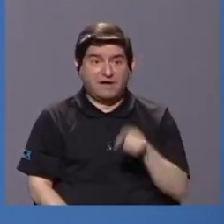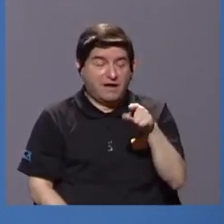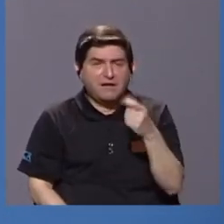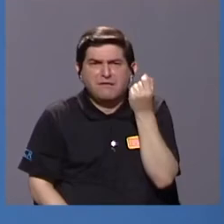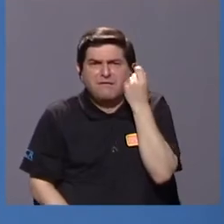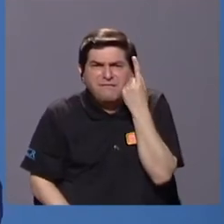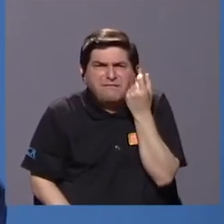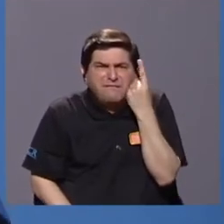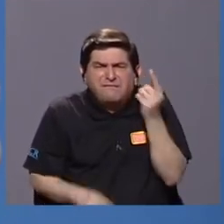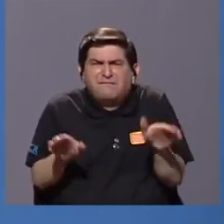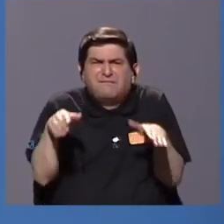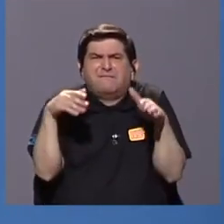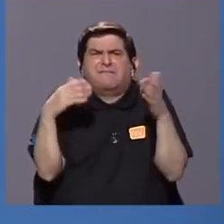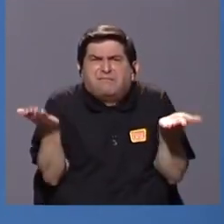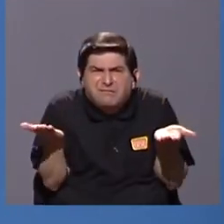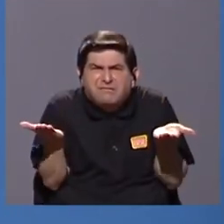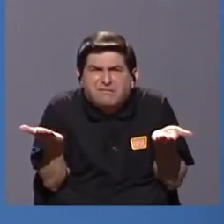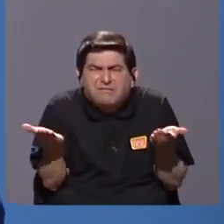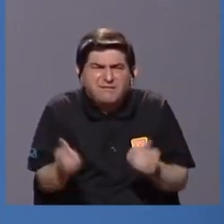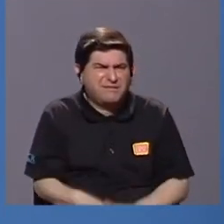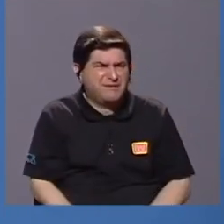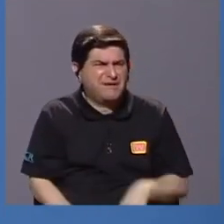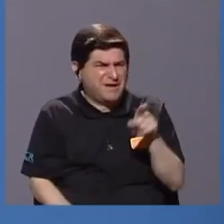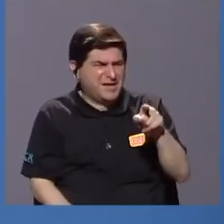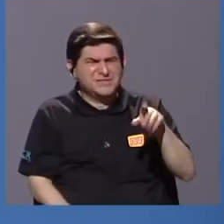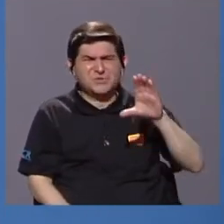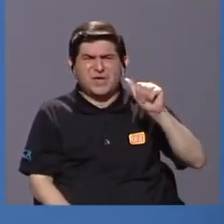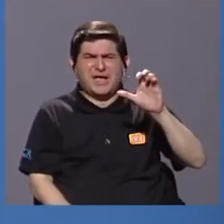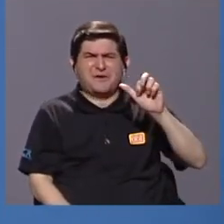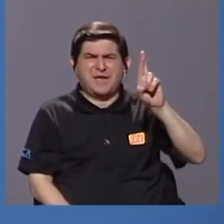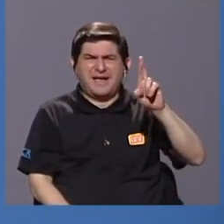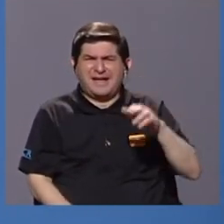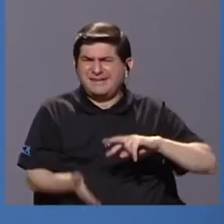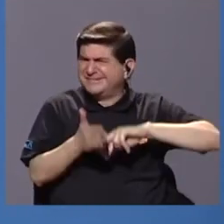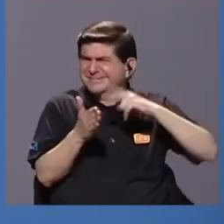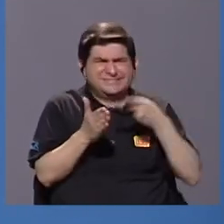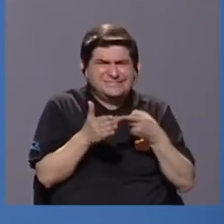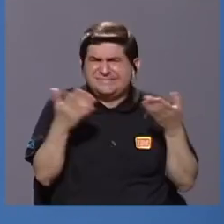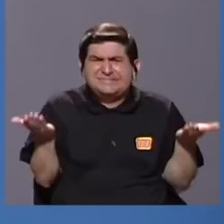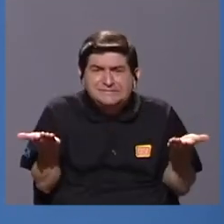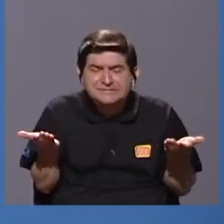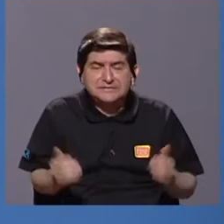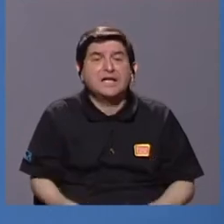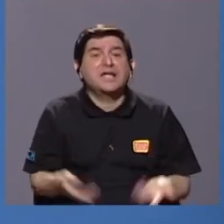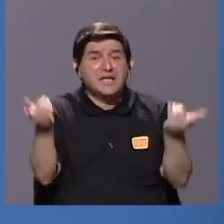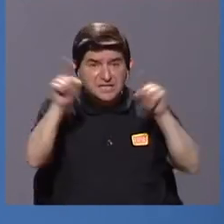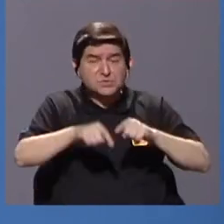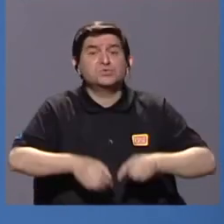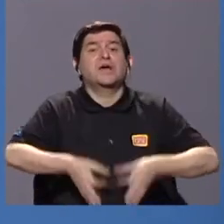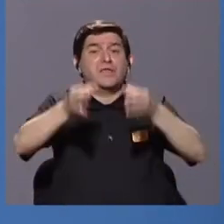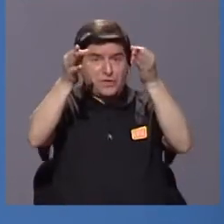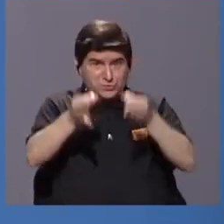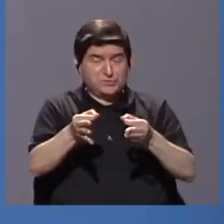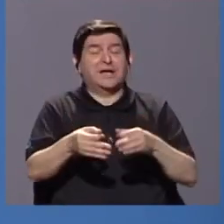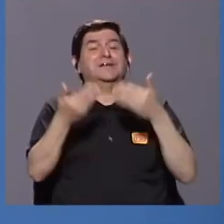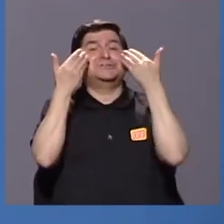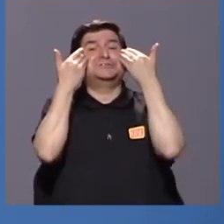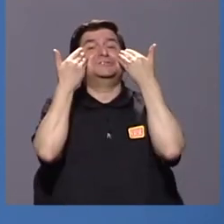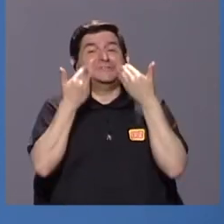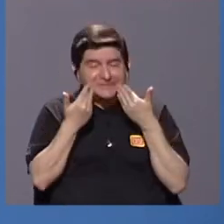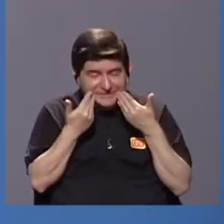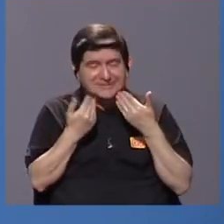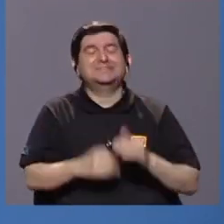inherente, ¿cómo traduzco yo eso al cabecar? Yo no entiendo. Y eso pasa mucho, ¿sabes? En los juzgados. Es muy triste porque